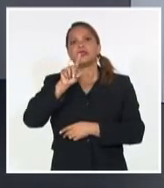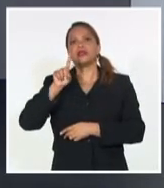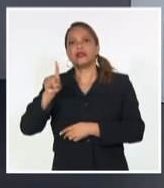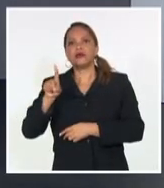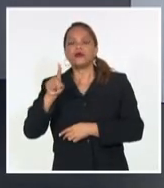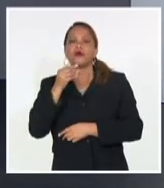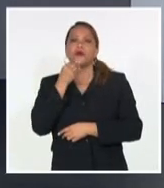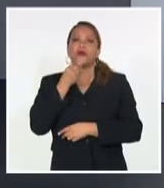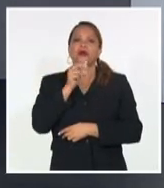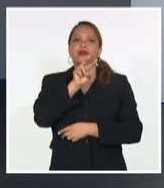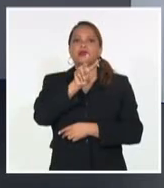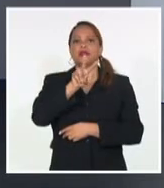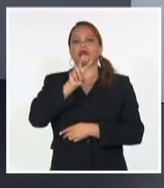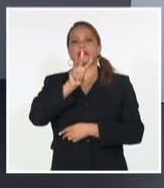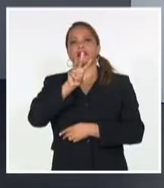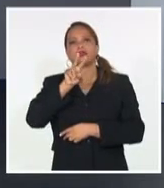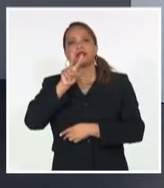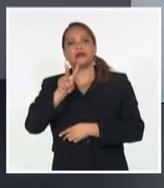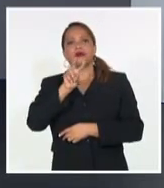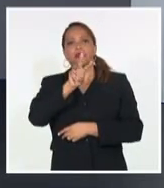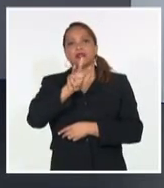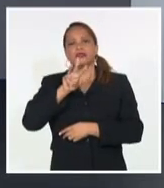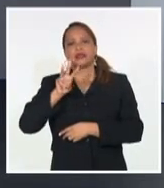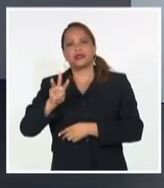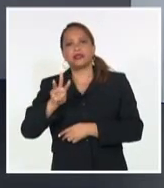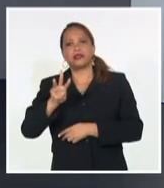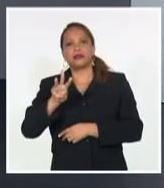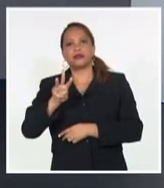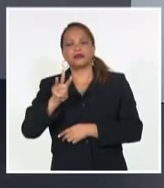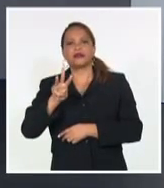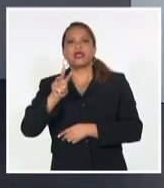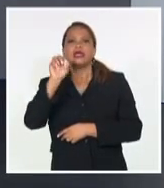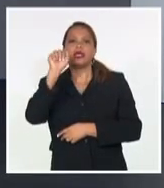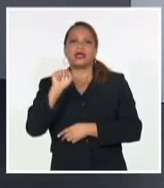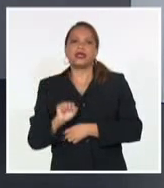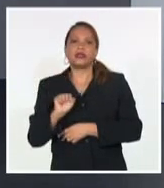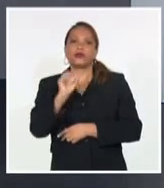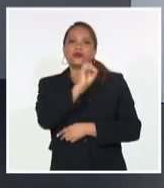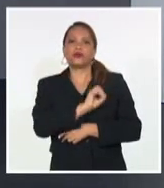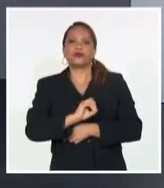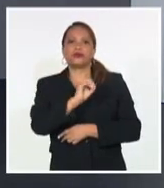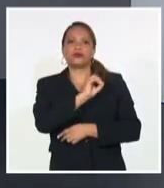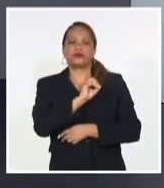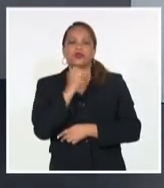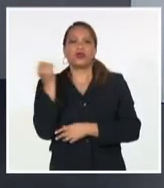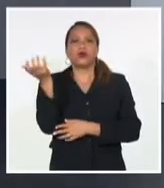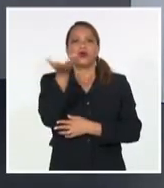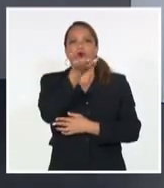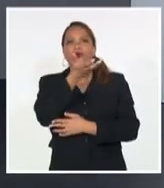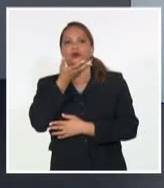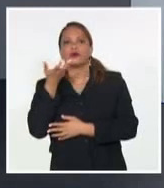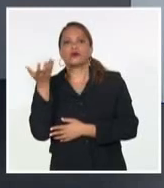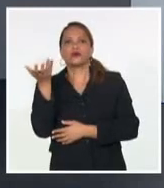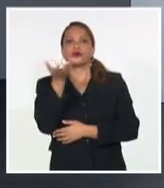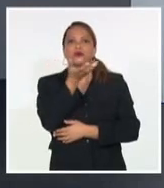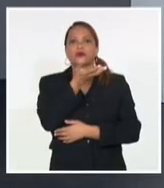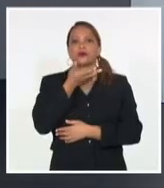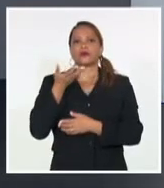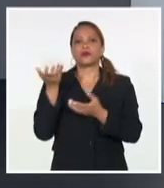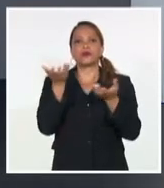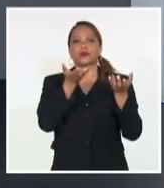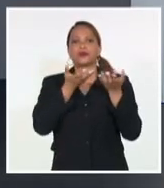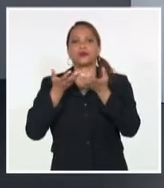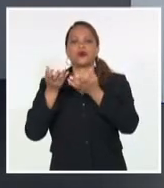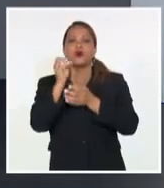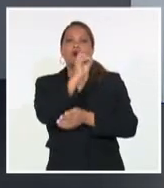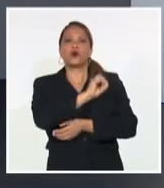32 y 33 en la parte sur de las provincias orientales con vientos que soplarán variables y débiles en la parte oriental